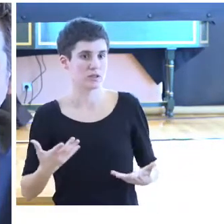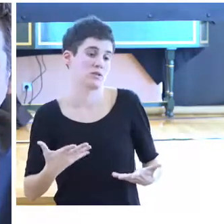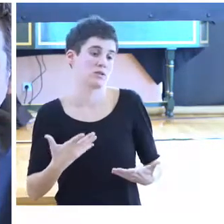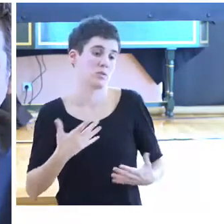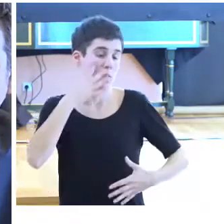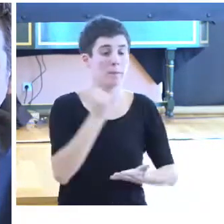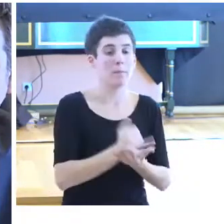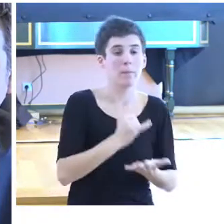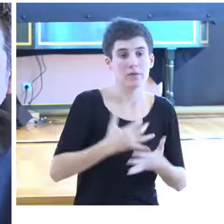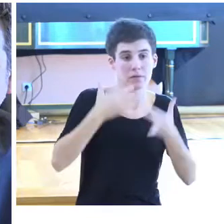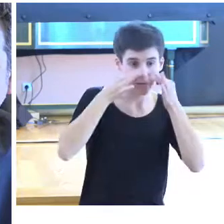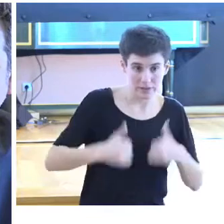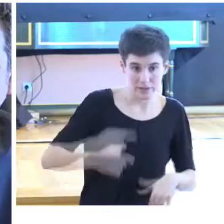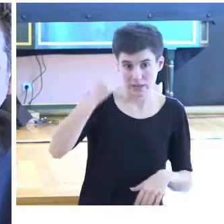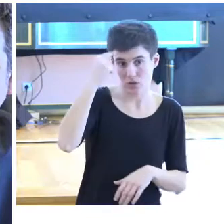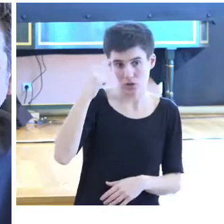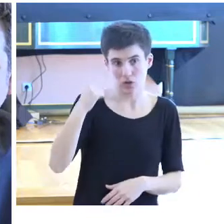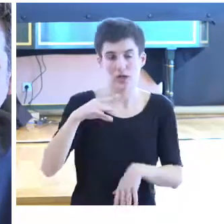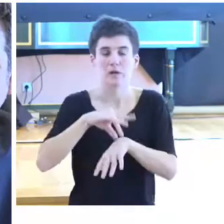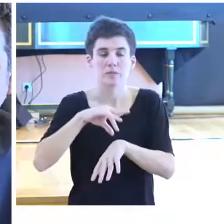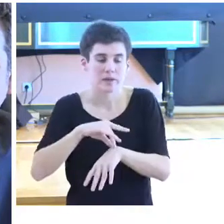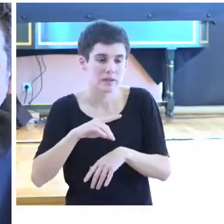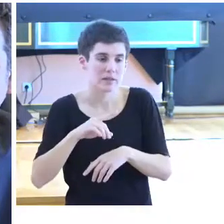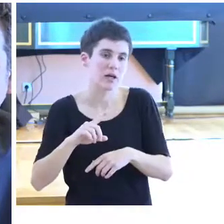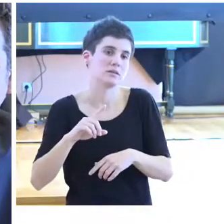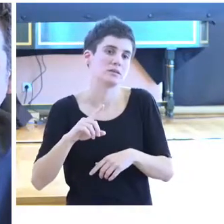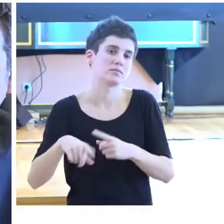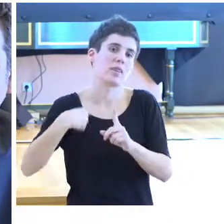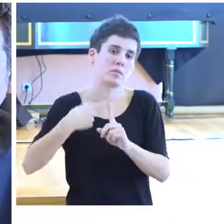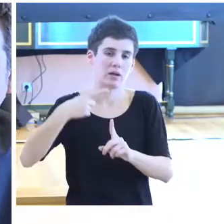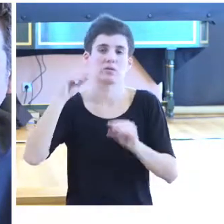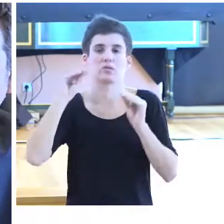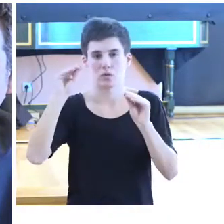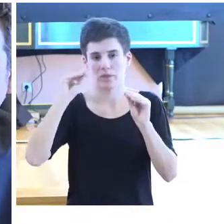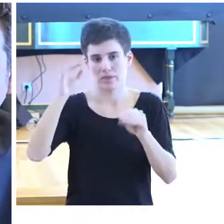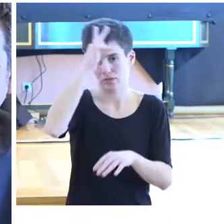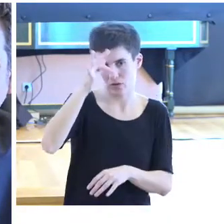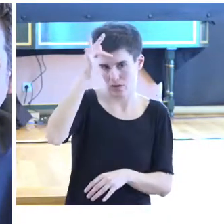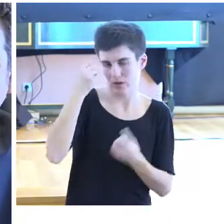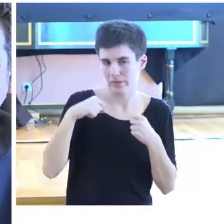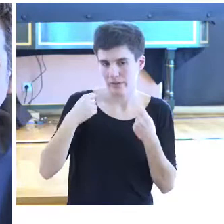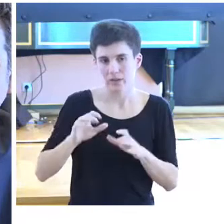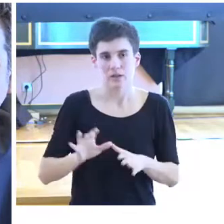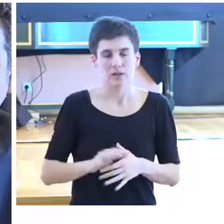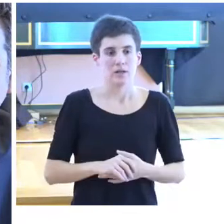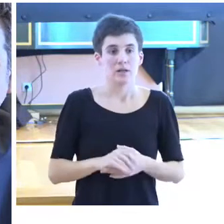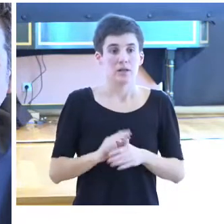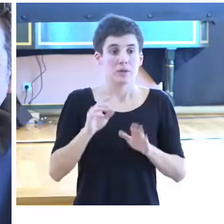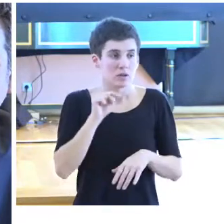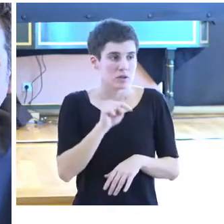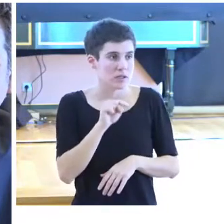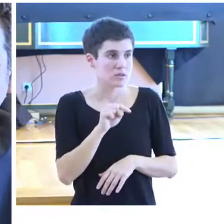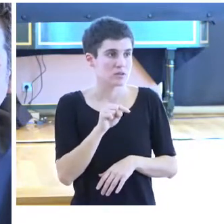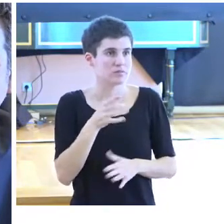físicas, psicológicas y médicas, además de formación teórica y práctica. Pero esto no puede suponer que,